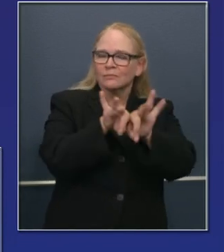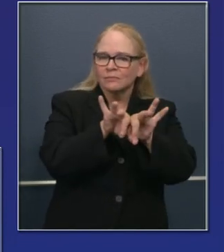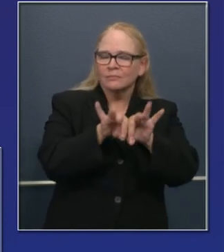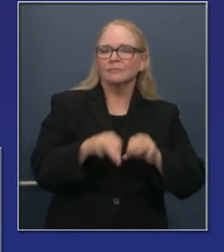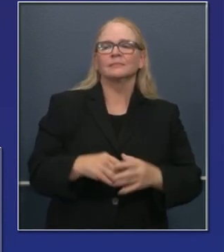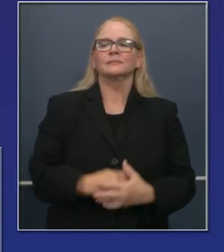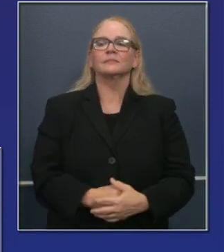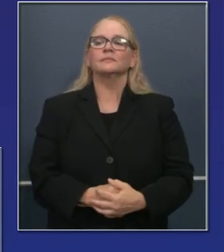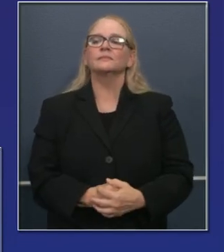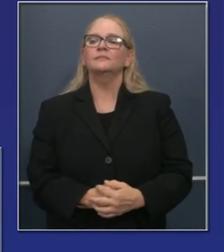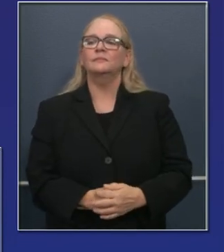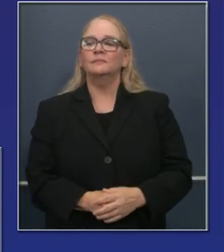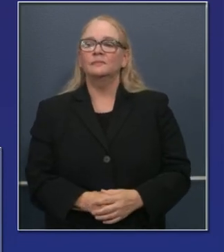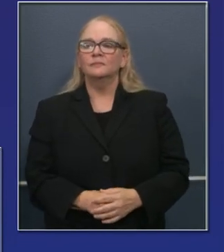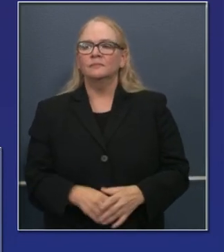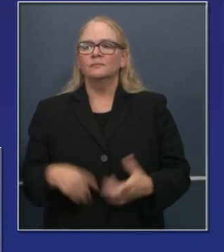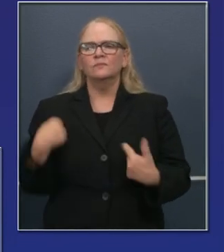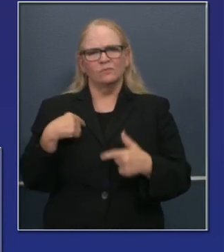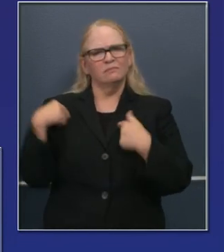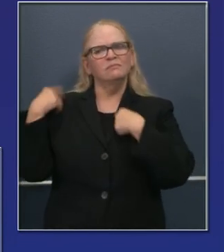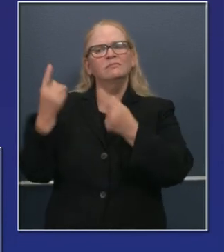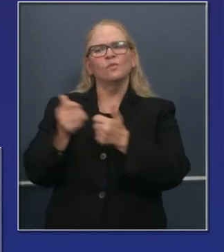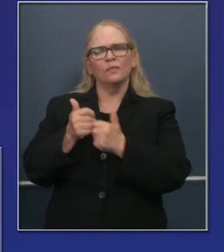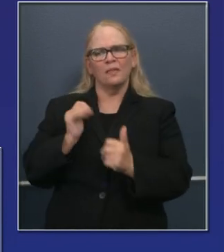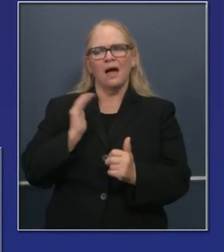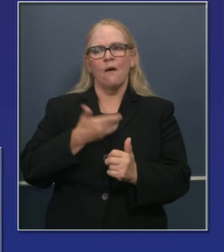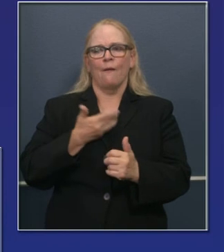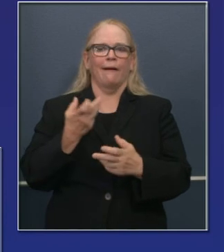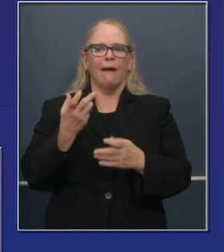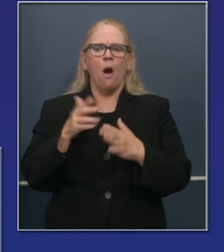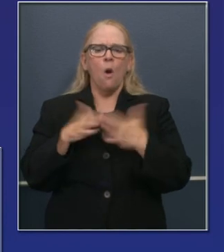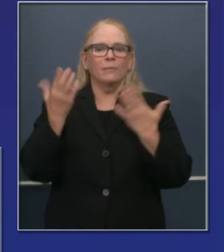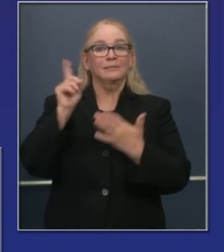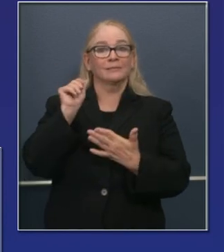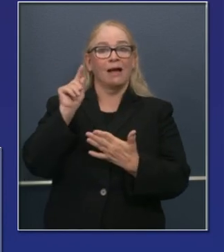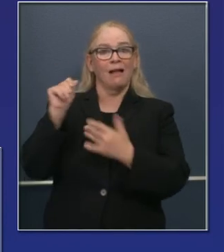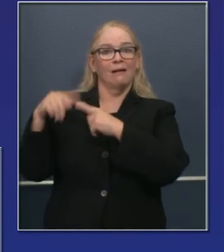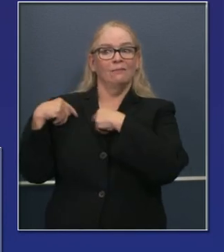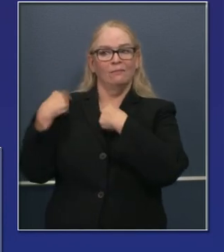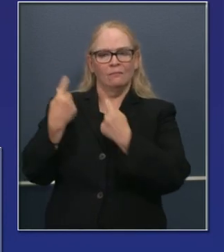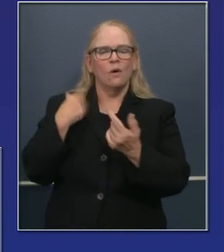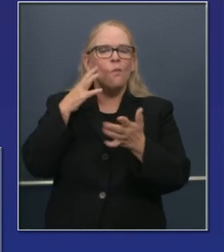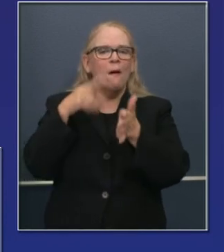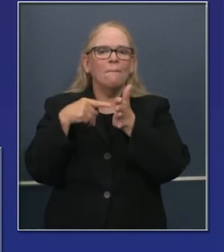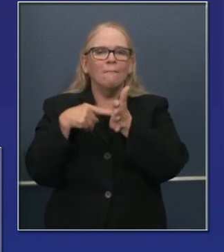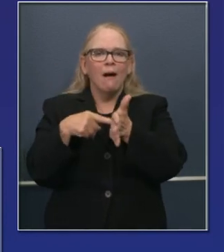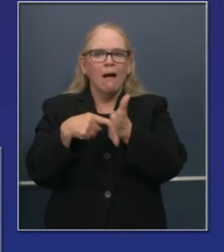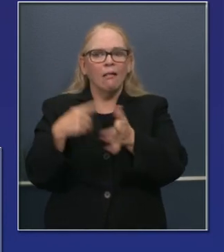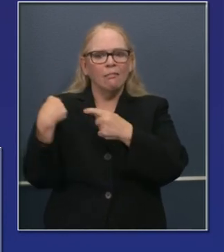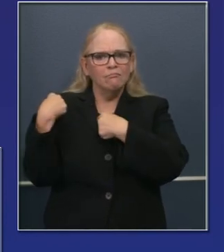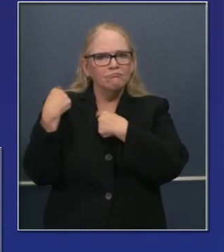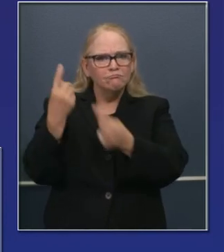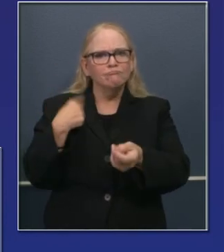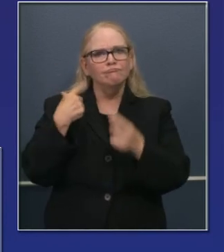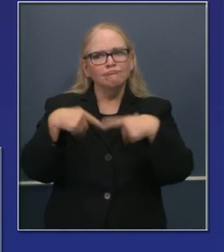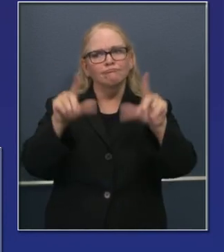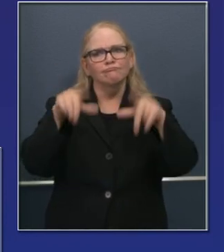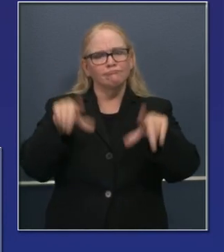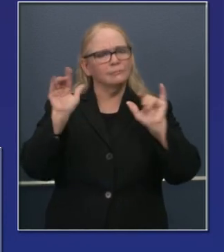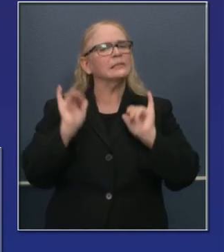Lo hicimos en cuanto a algunos de nuestros esfuerzos de datos abiertos para alguna de la modelación.